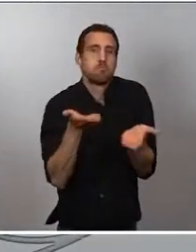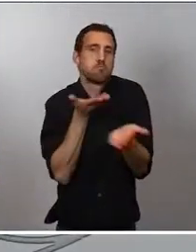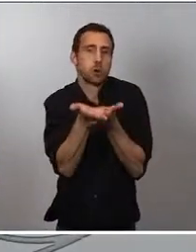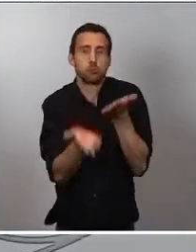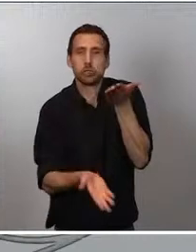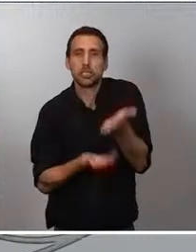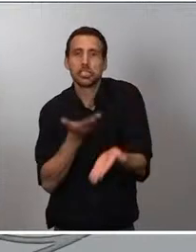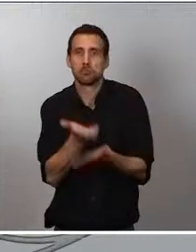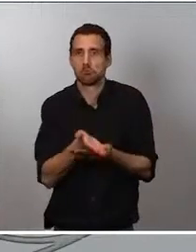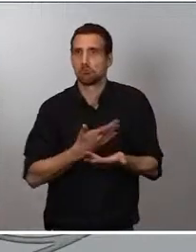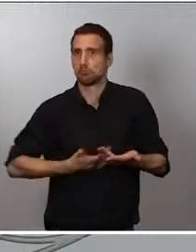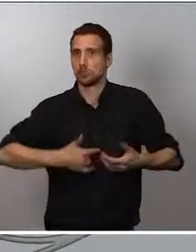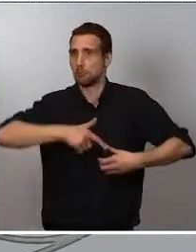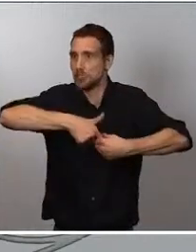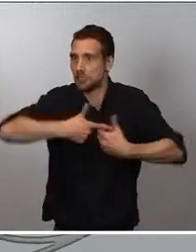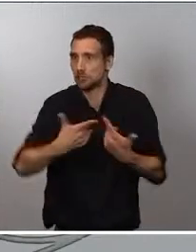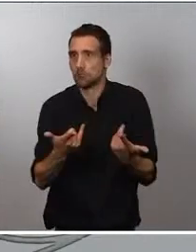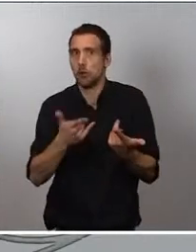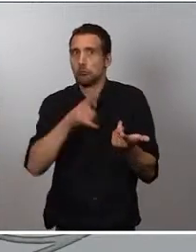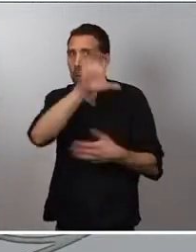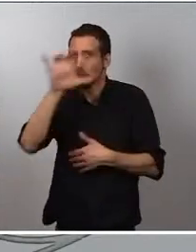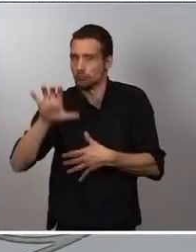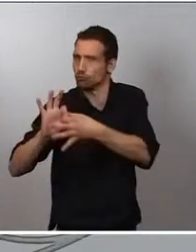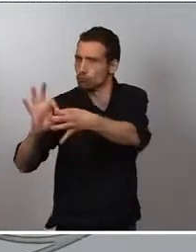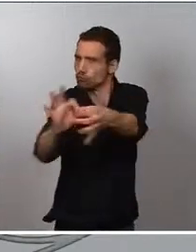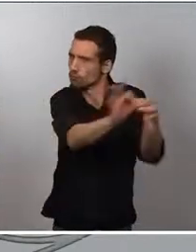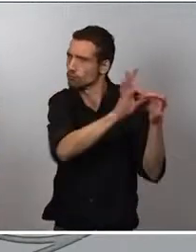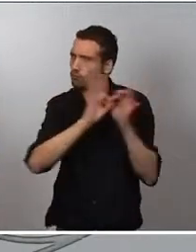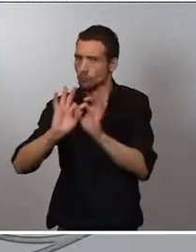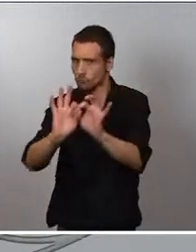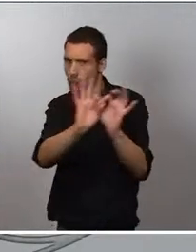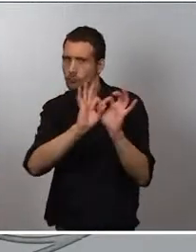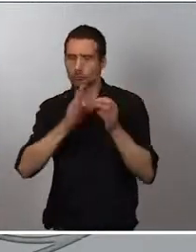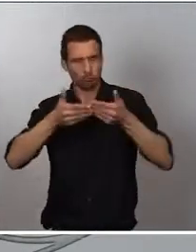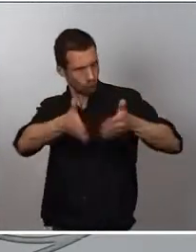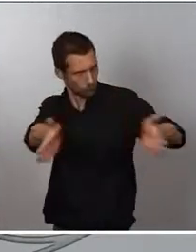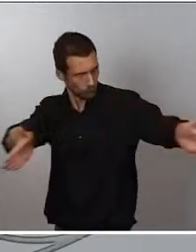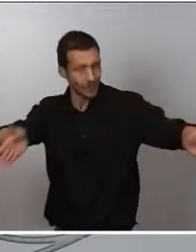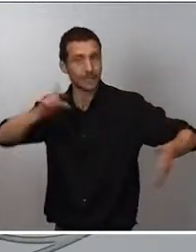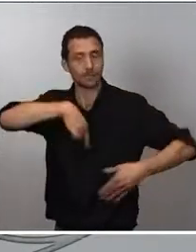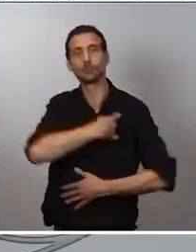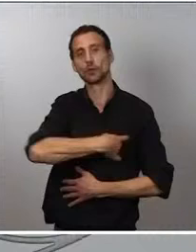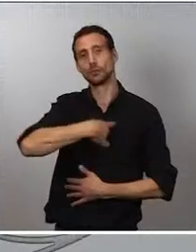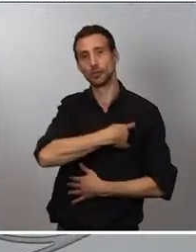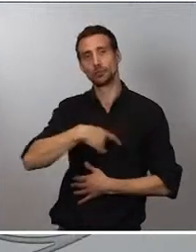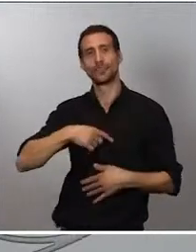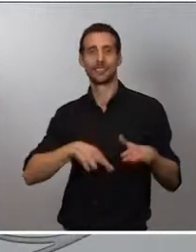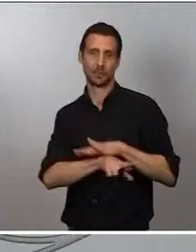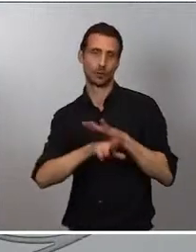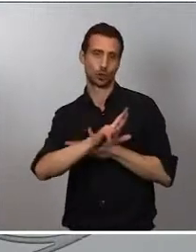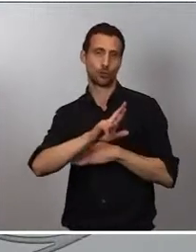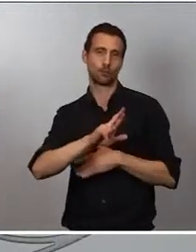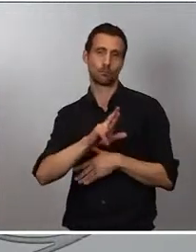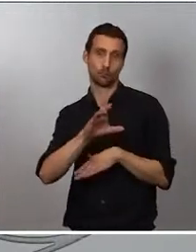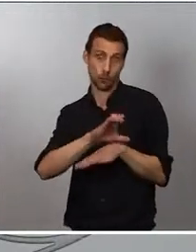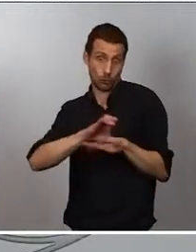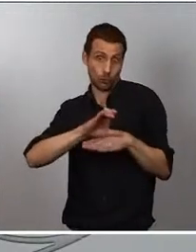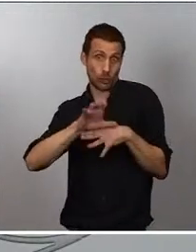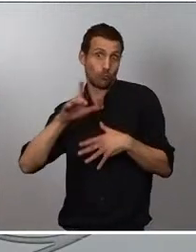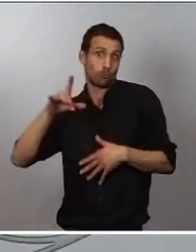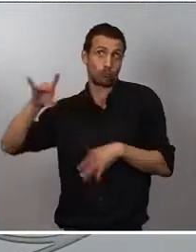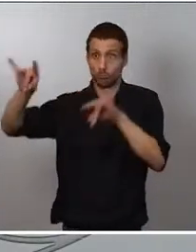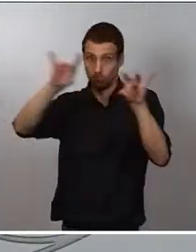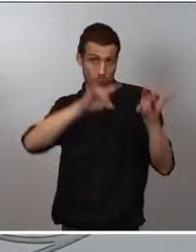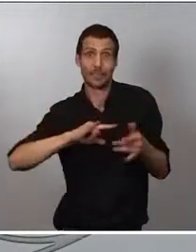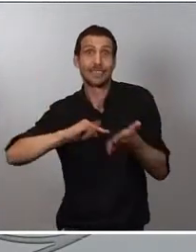comunidades autónomas, con las que acabo de contar, y de la mano de la Comisión de Recursos del Consejo Interterritorial del Sistema Nacional de